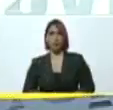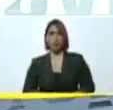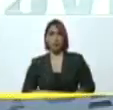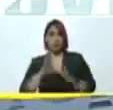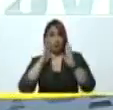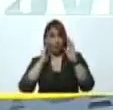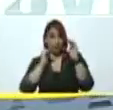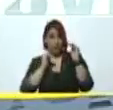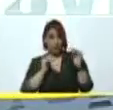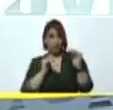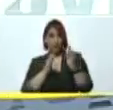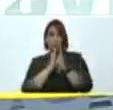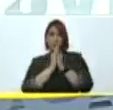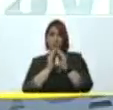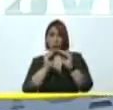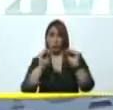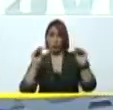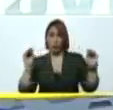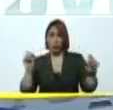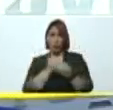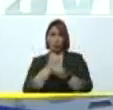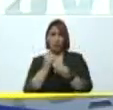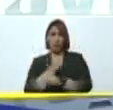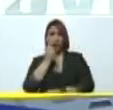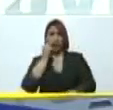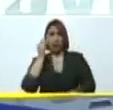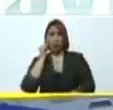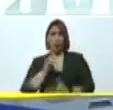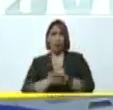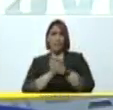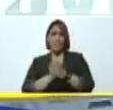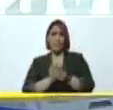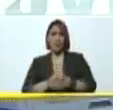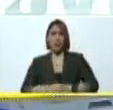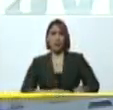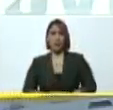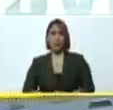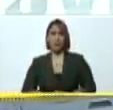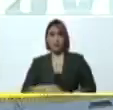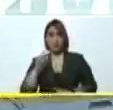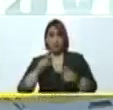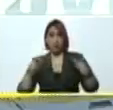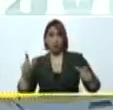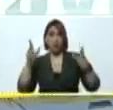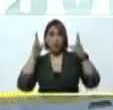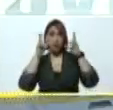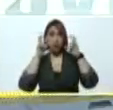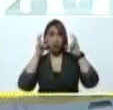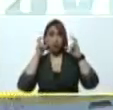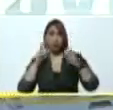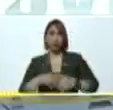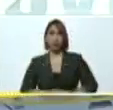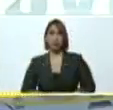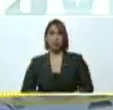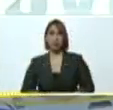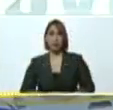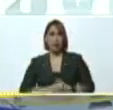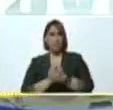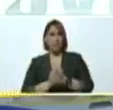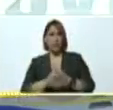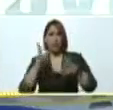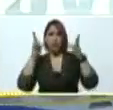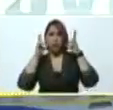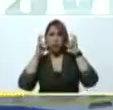atención, a todos los trabajadores, trabajadoras, compañeros, compañeras, personas que me escuchan, compatriotas que me